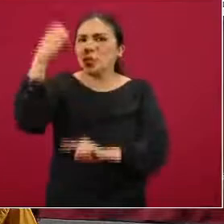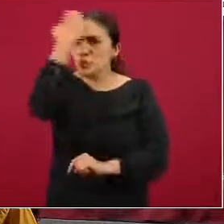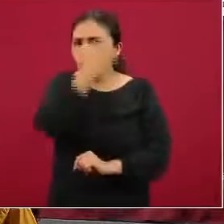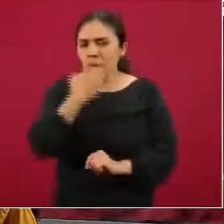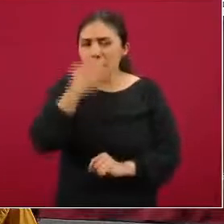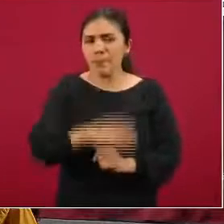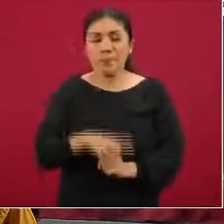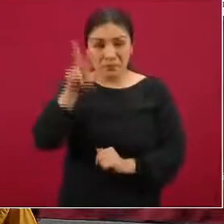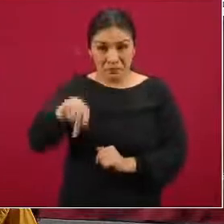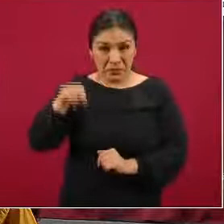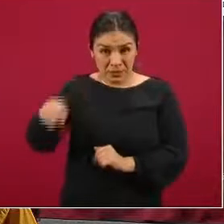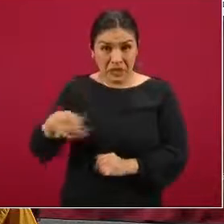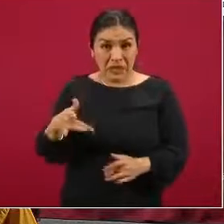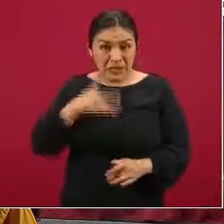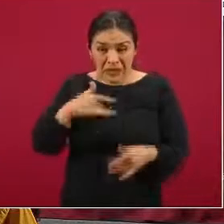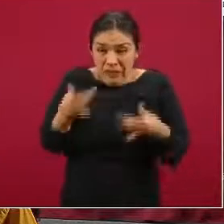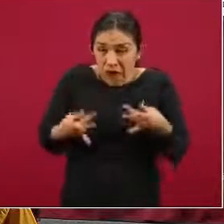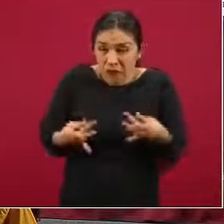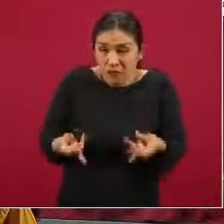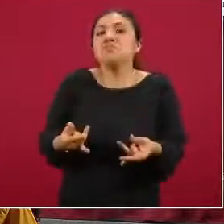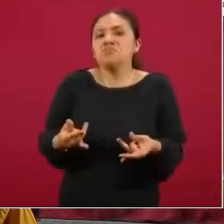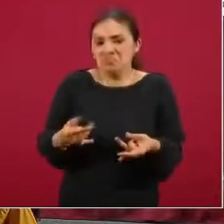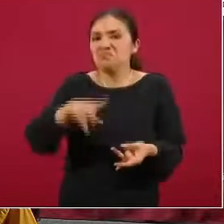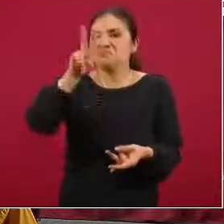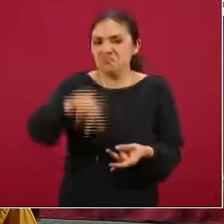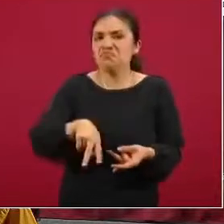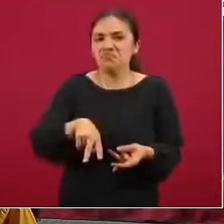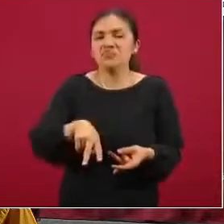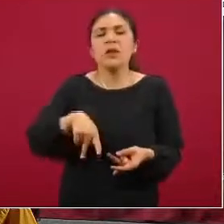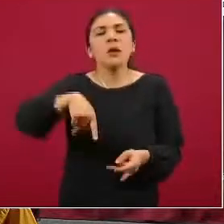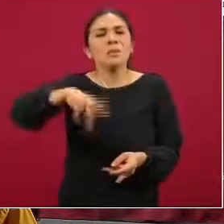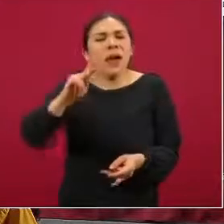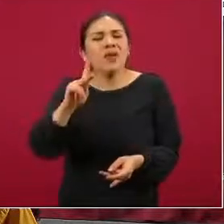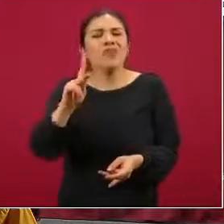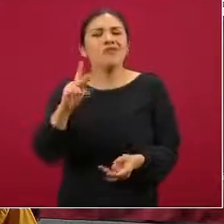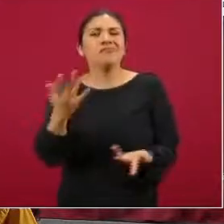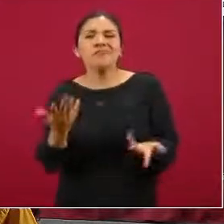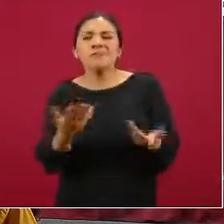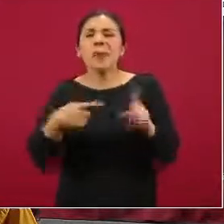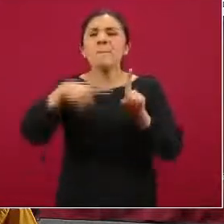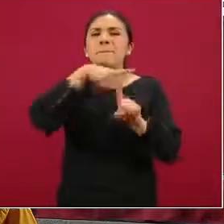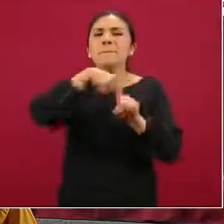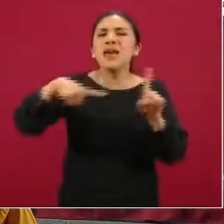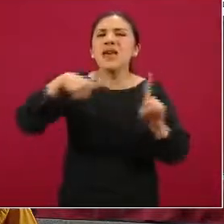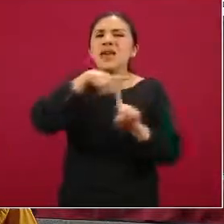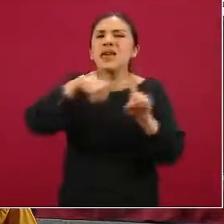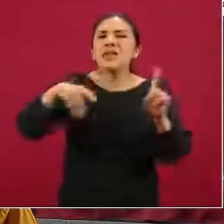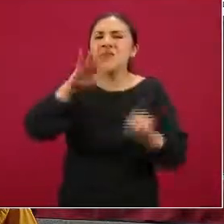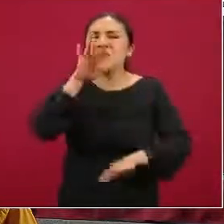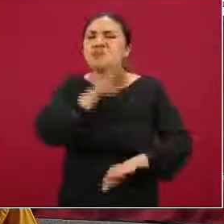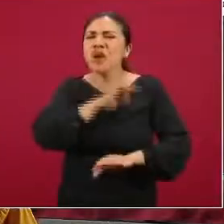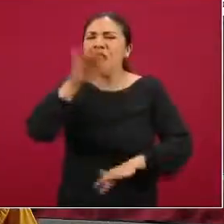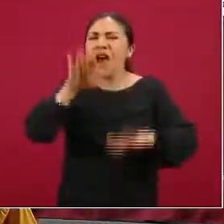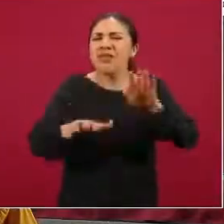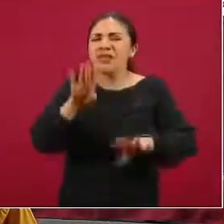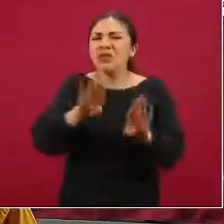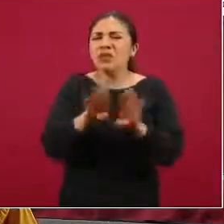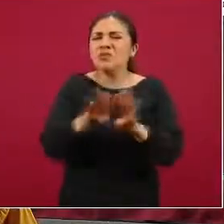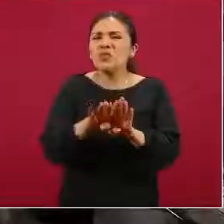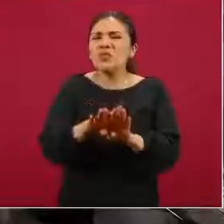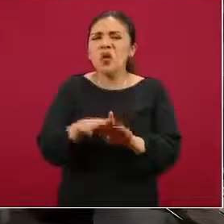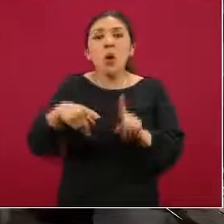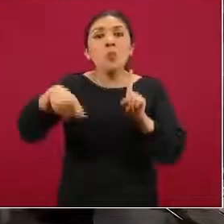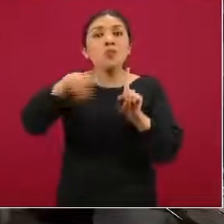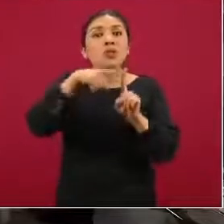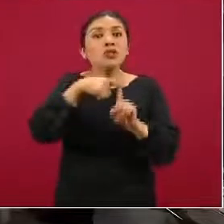bien es cierto, tienen una alta sensibilidad, tienen una especificidad media, es decir, nos puede en su momento dar falsos